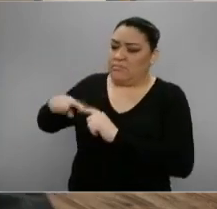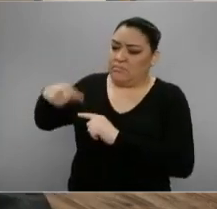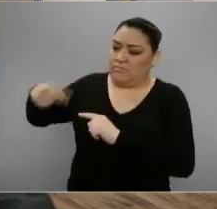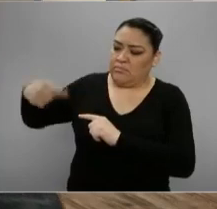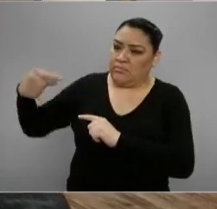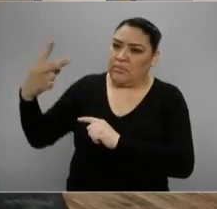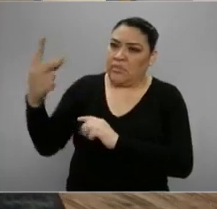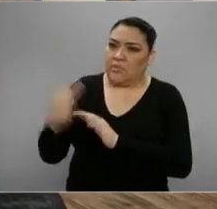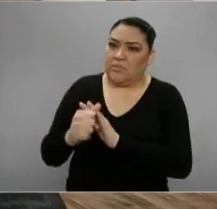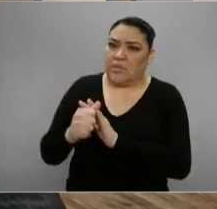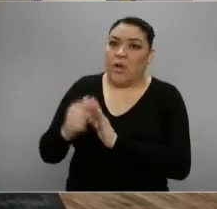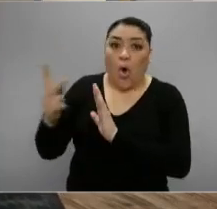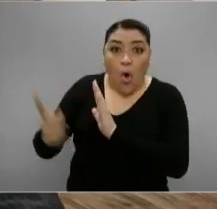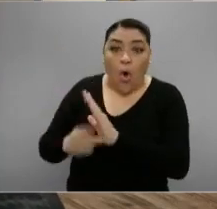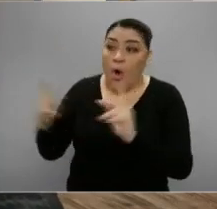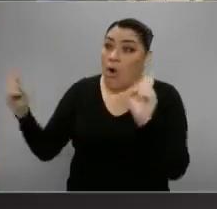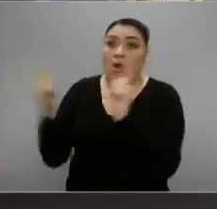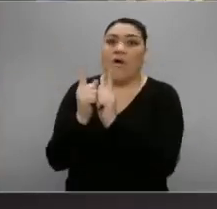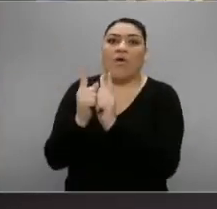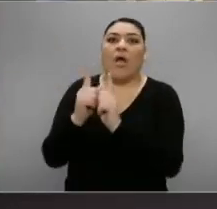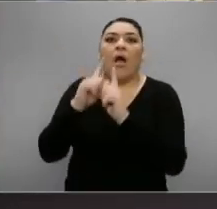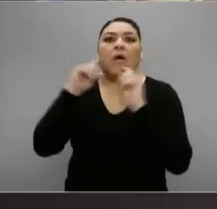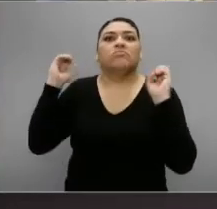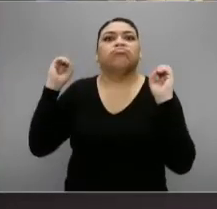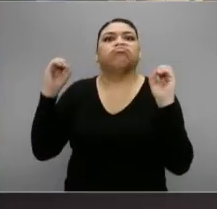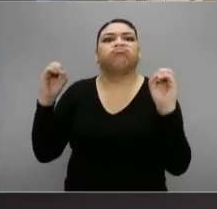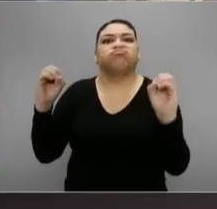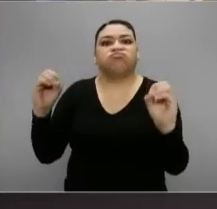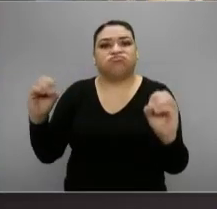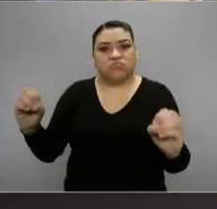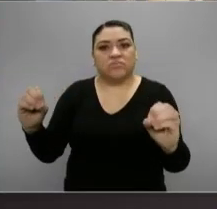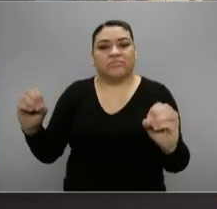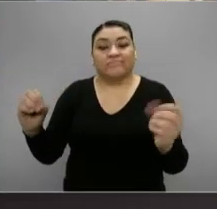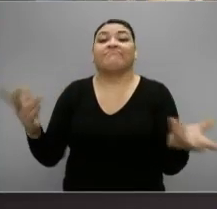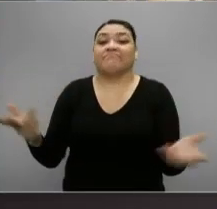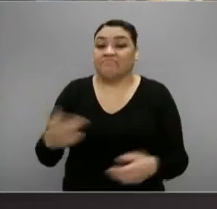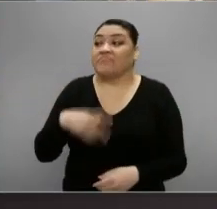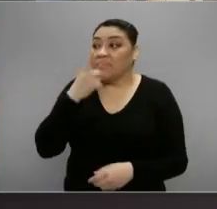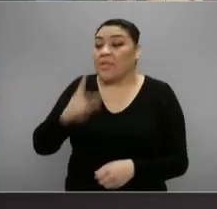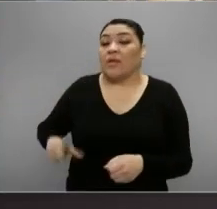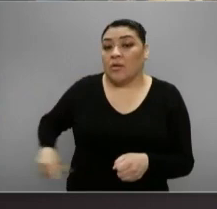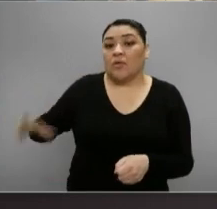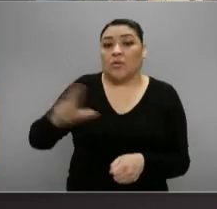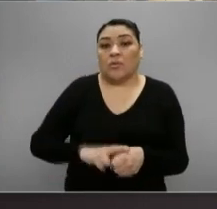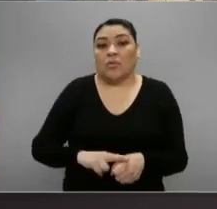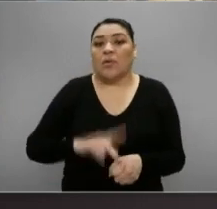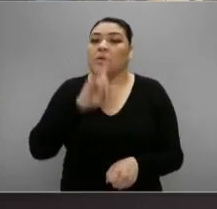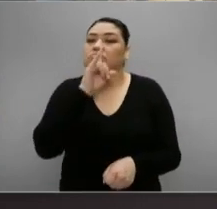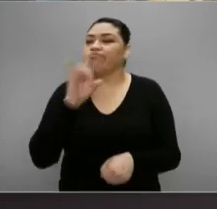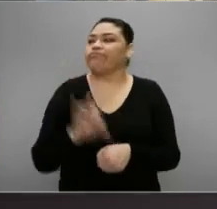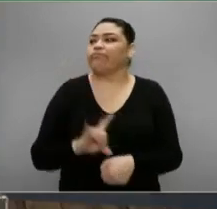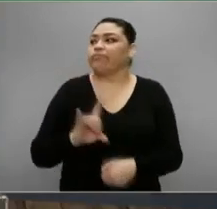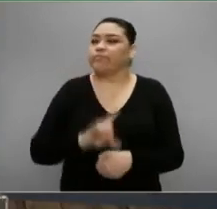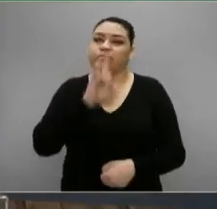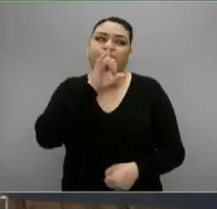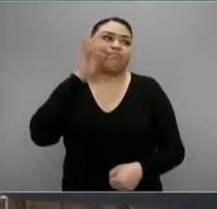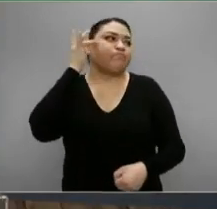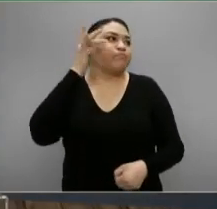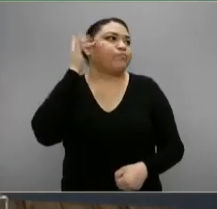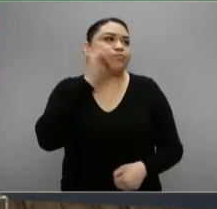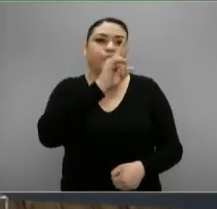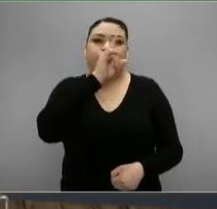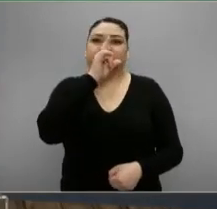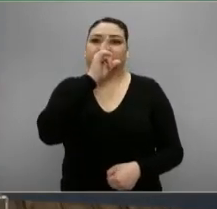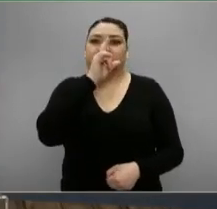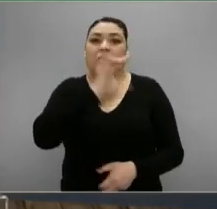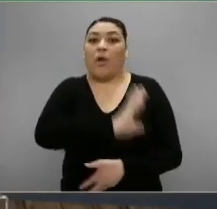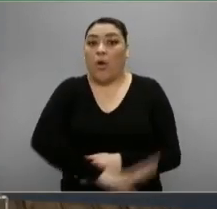y nunca más la volvió a ver. Sí, el gobernador criticó que se puede tapar el sol con un dedo un ratito, pero no se